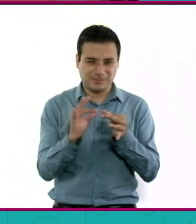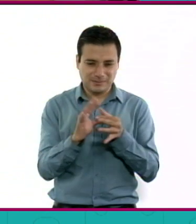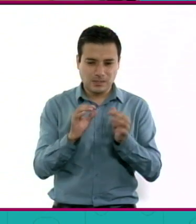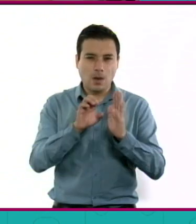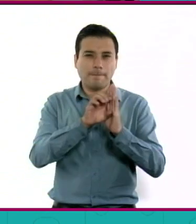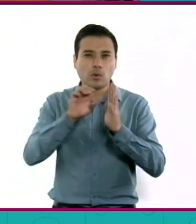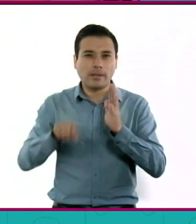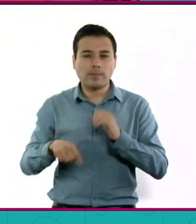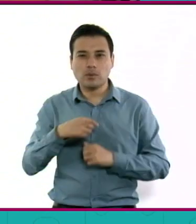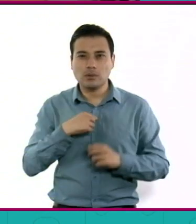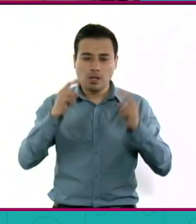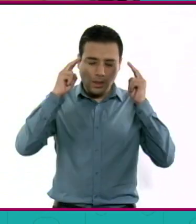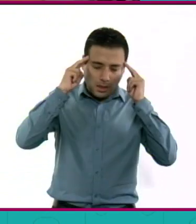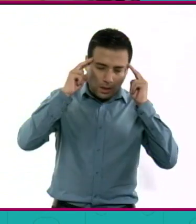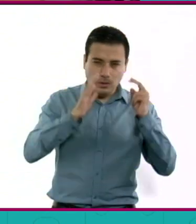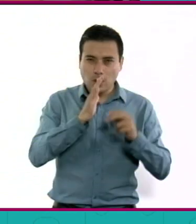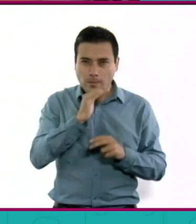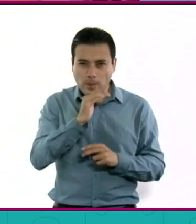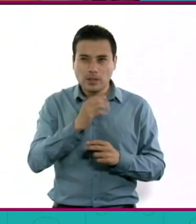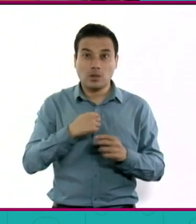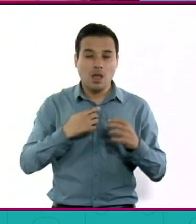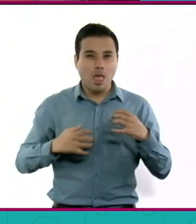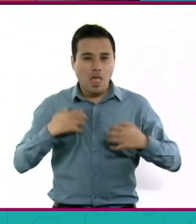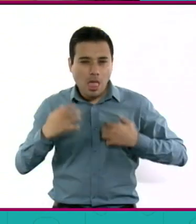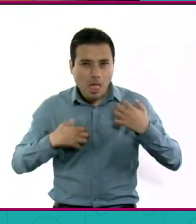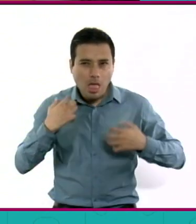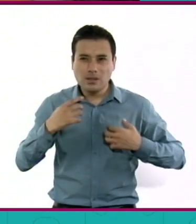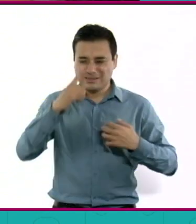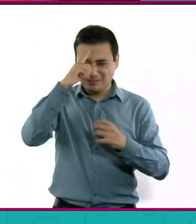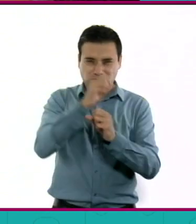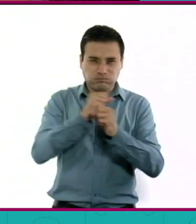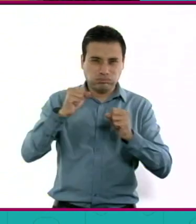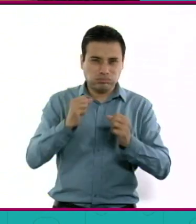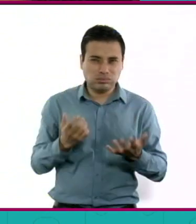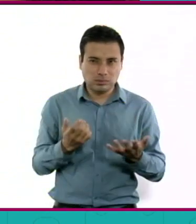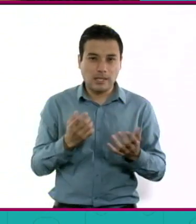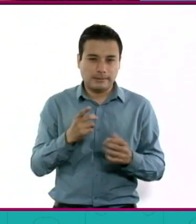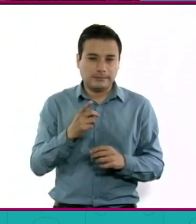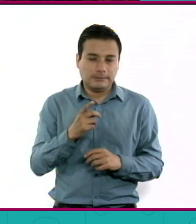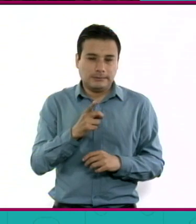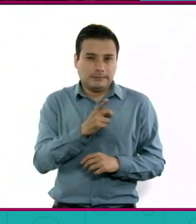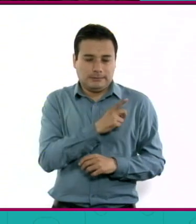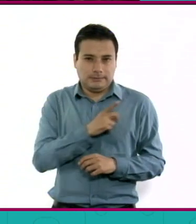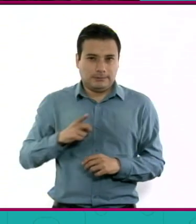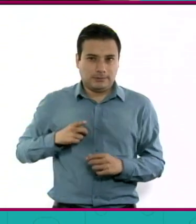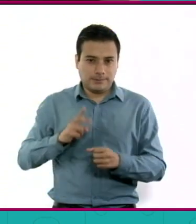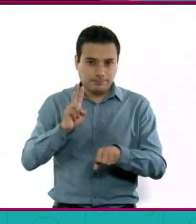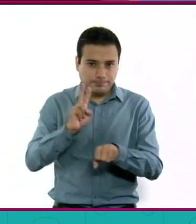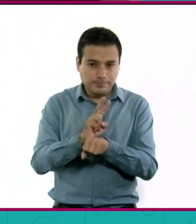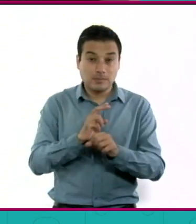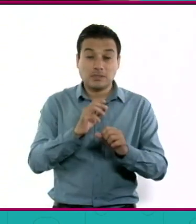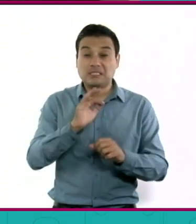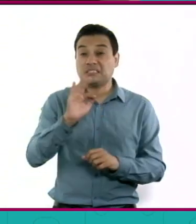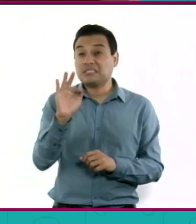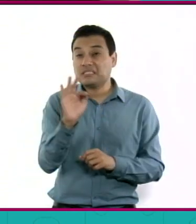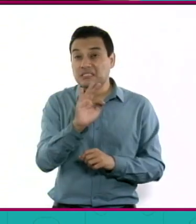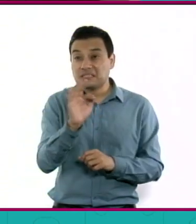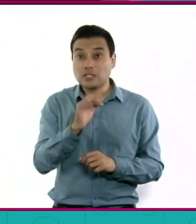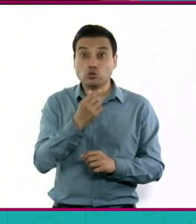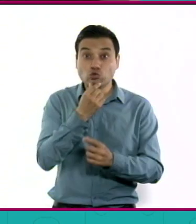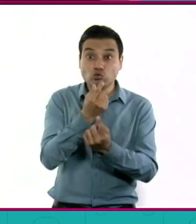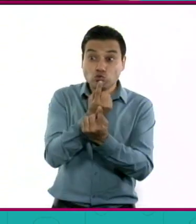concentrar, el que yo esté irritable, que yo esté explosivo, del lado de los niños también puede ser que estén en procesos